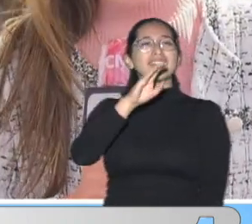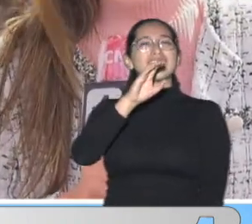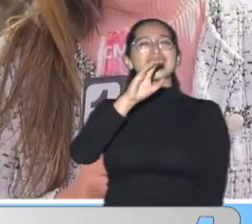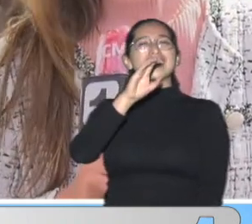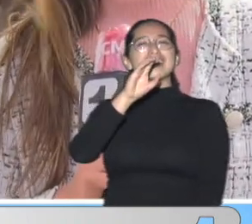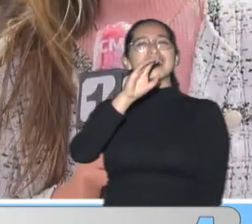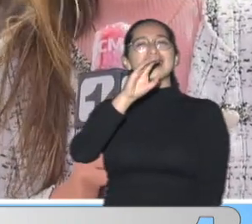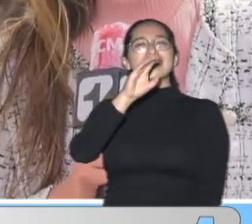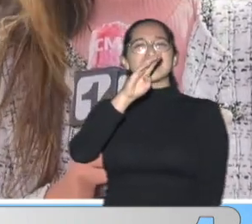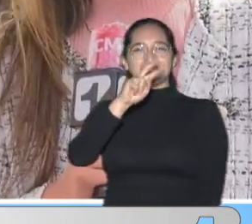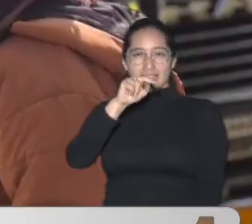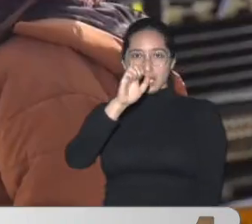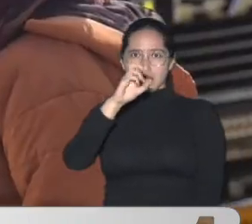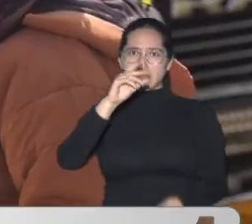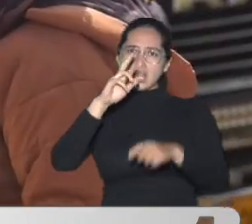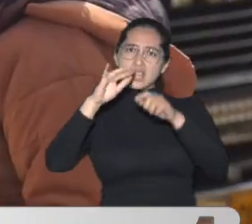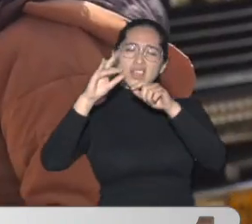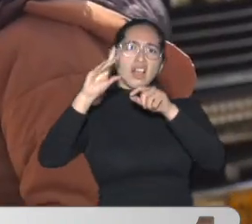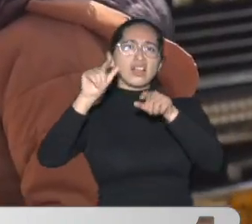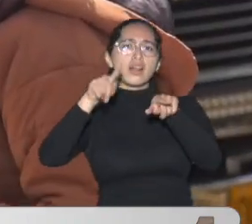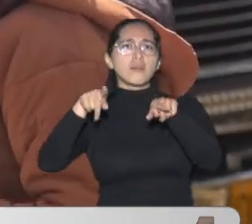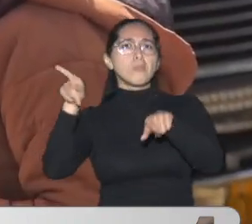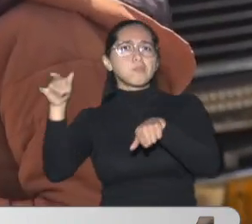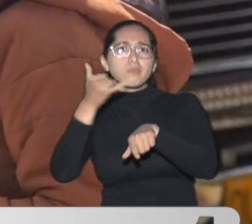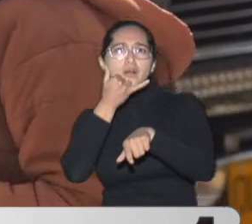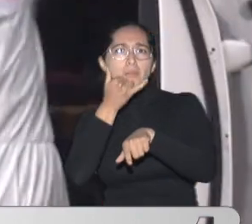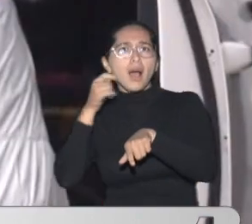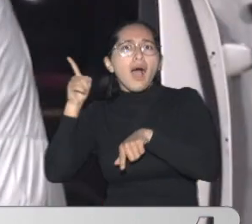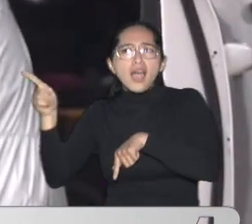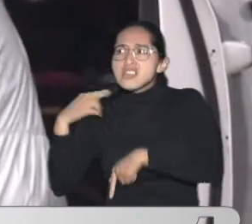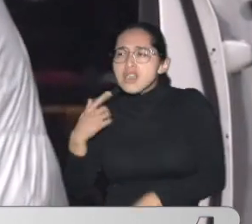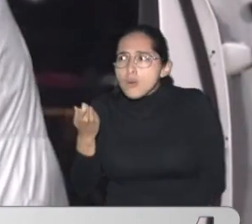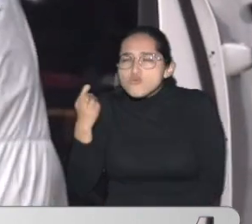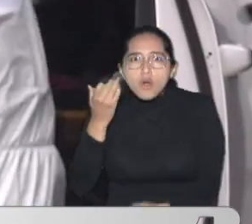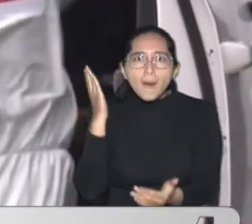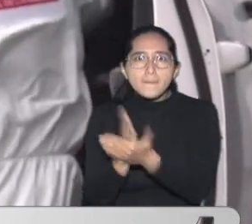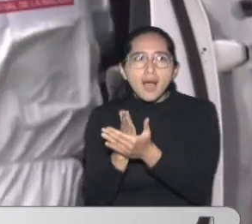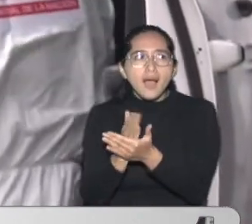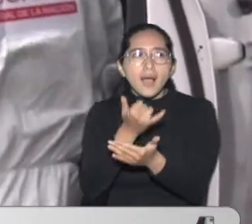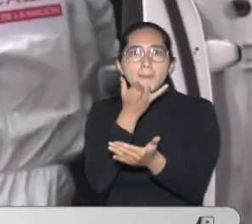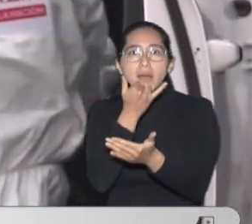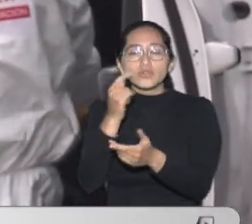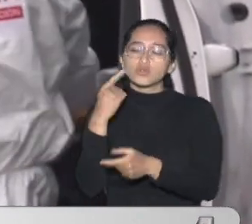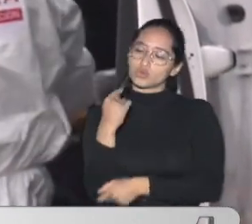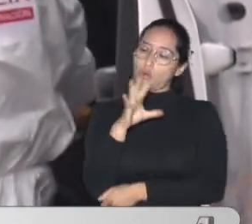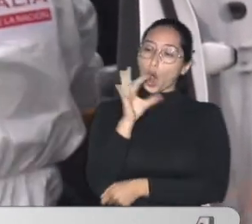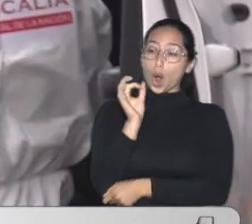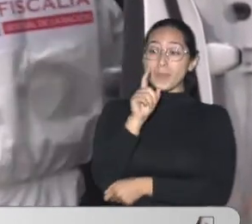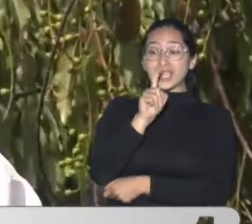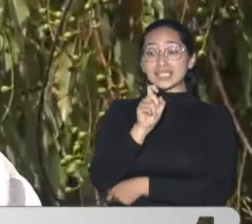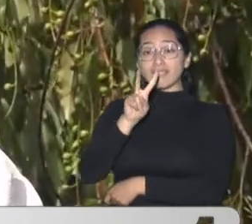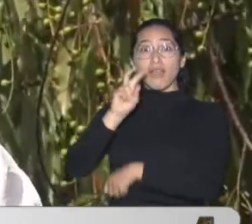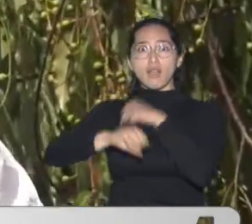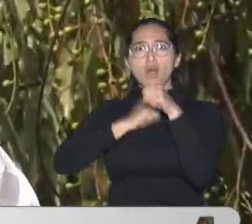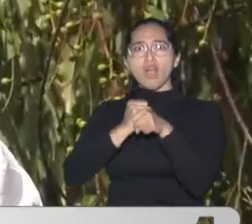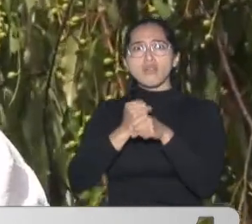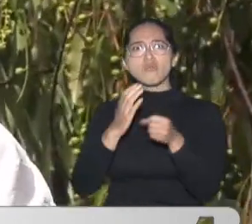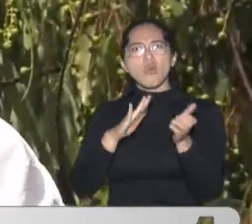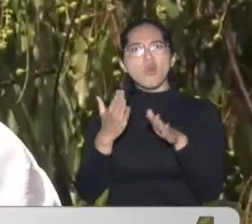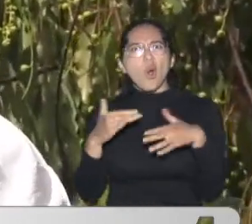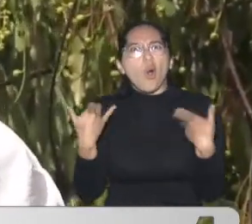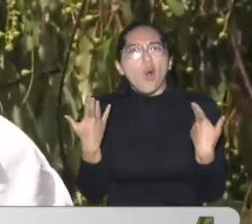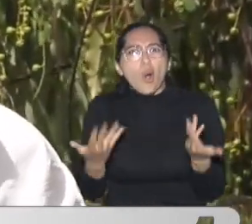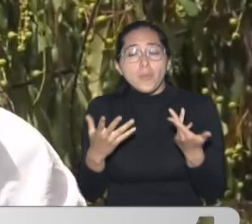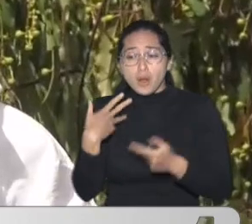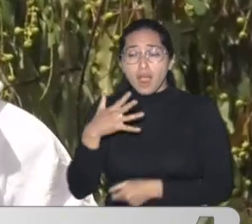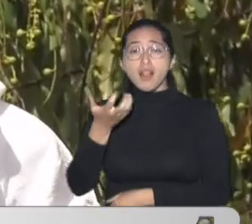se registró una explosión hace pocos minutos En donde una persona, un hombre de 62 años, falleció Él era un